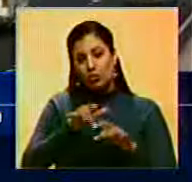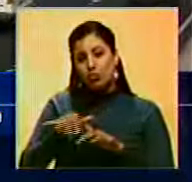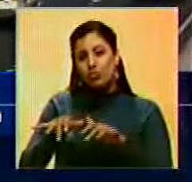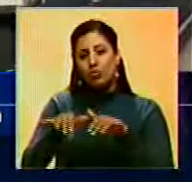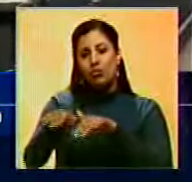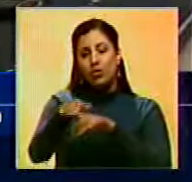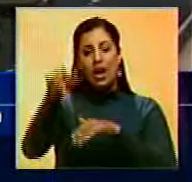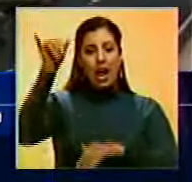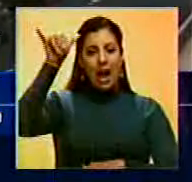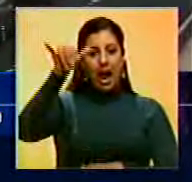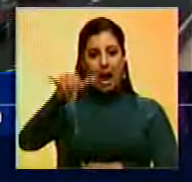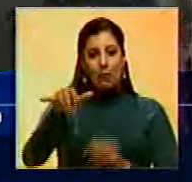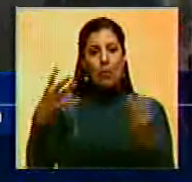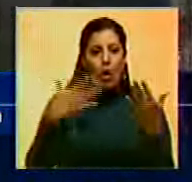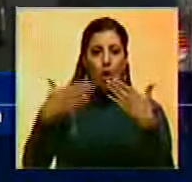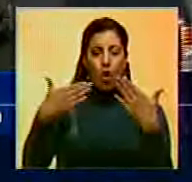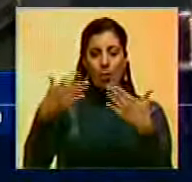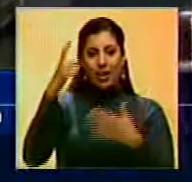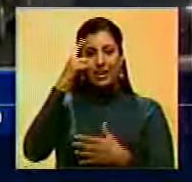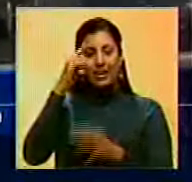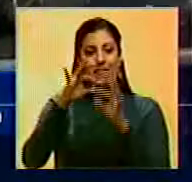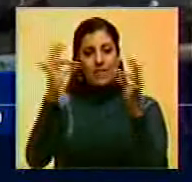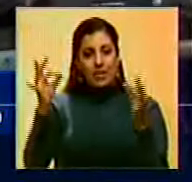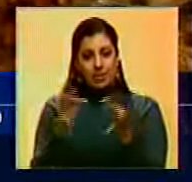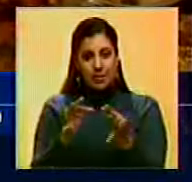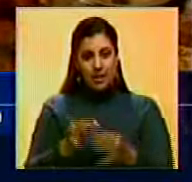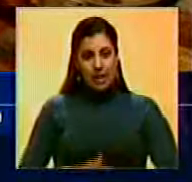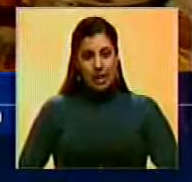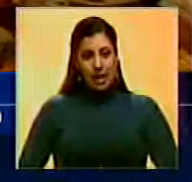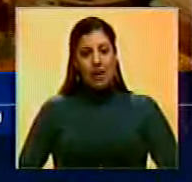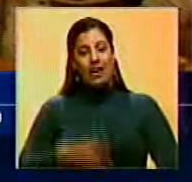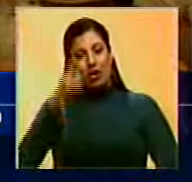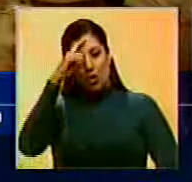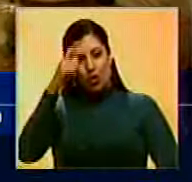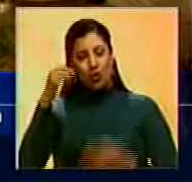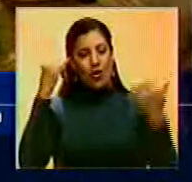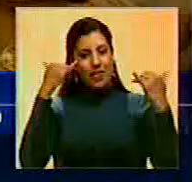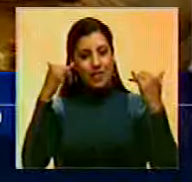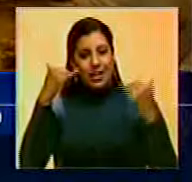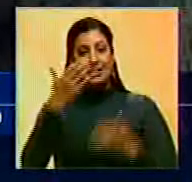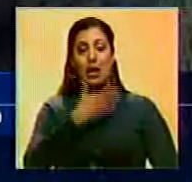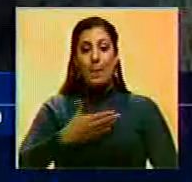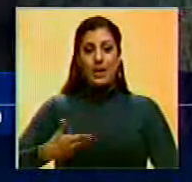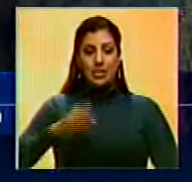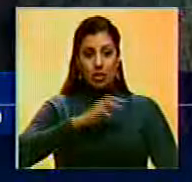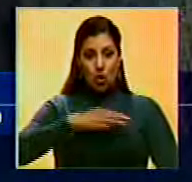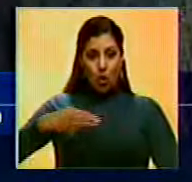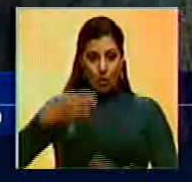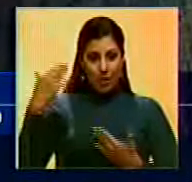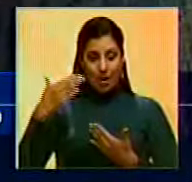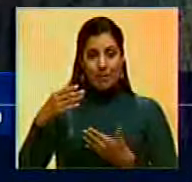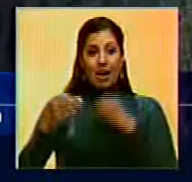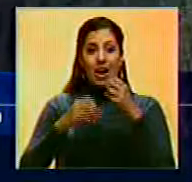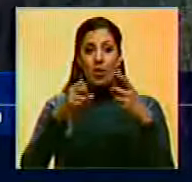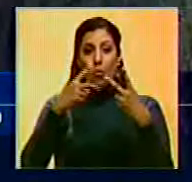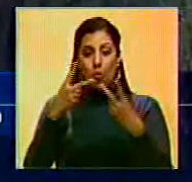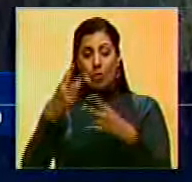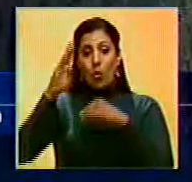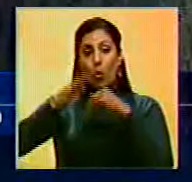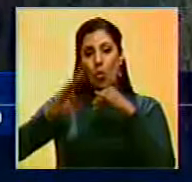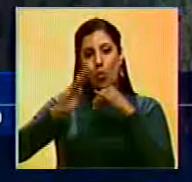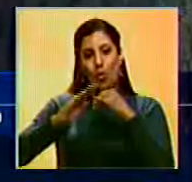desplacen por avión para compartir la jornada con sus seres queridos. Con motivo de la fiesta, el presidente Barack Obama realizó su